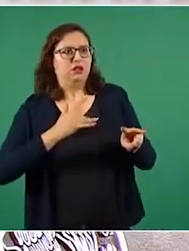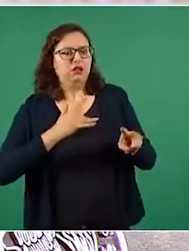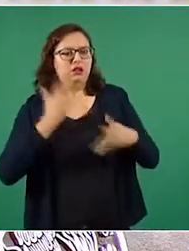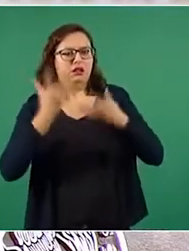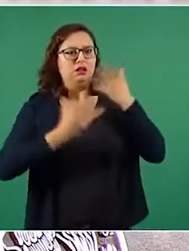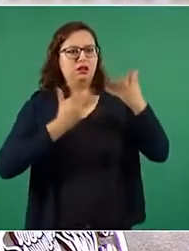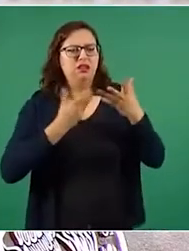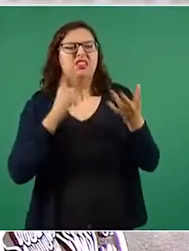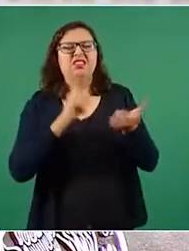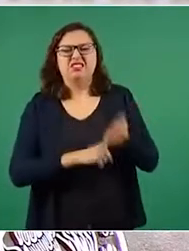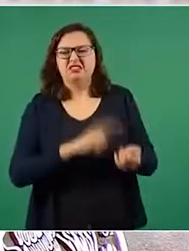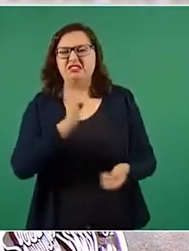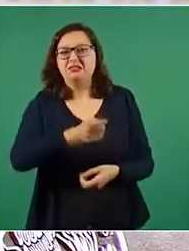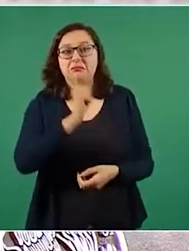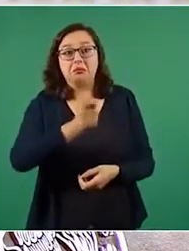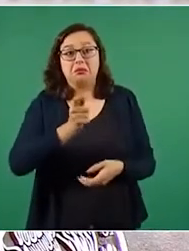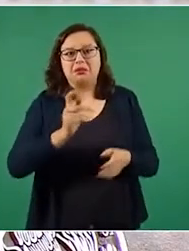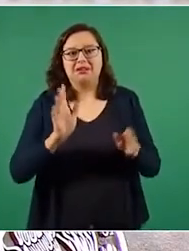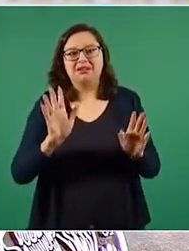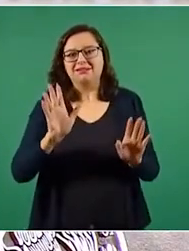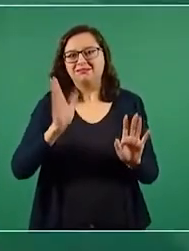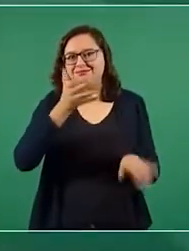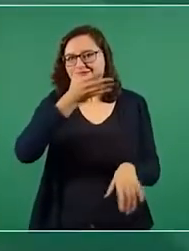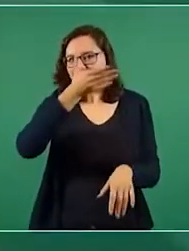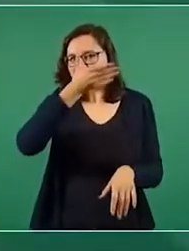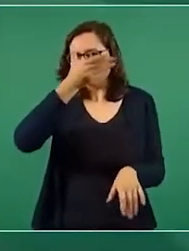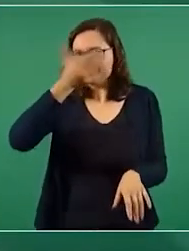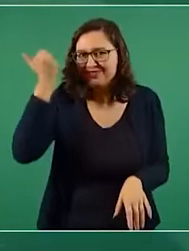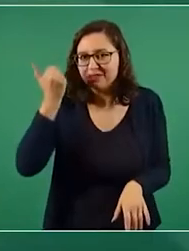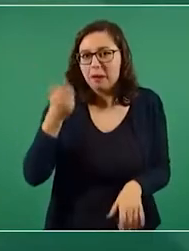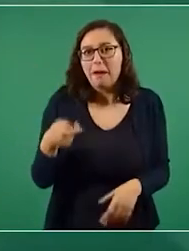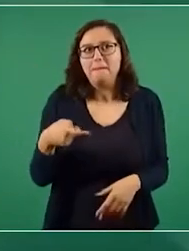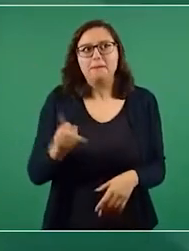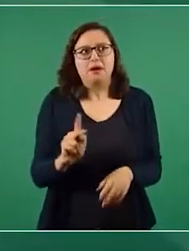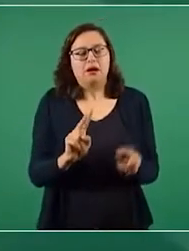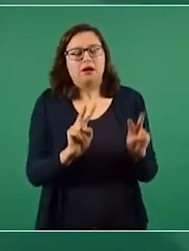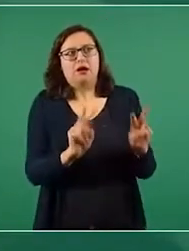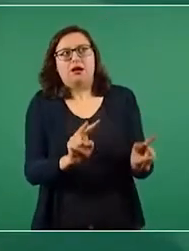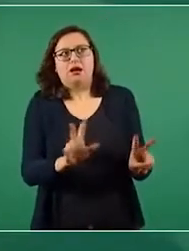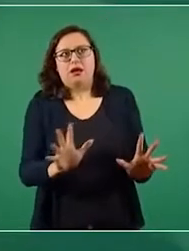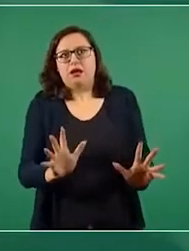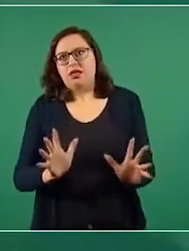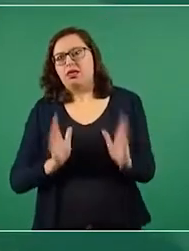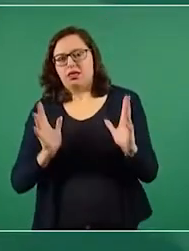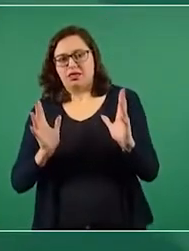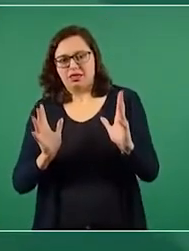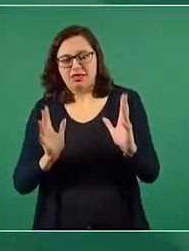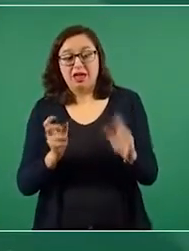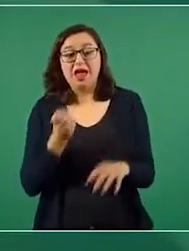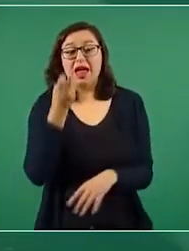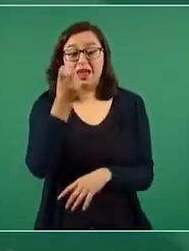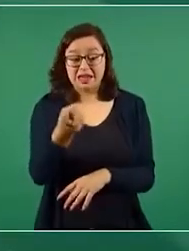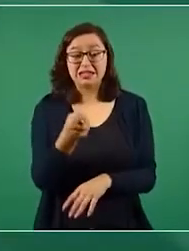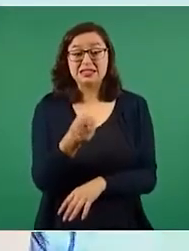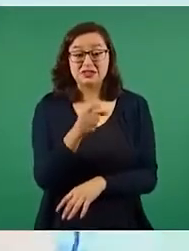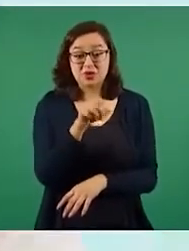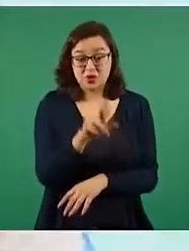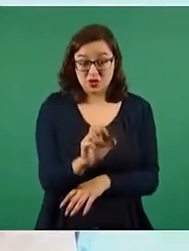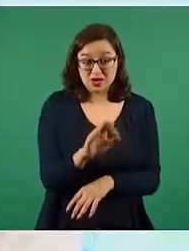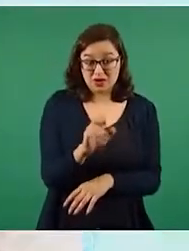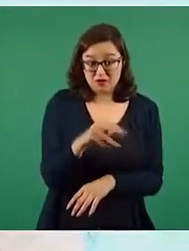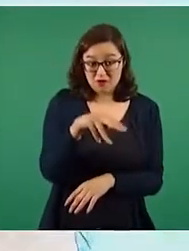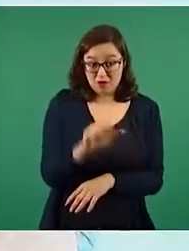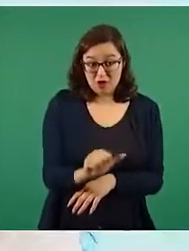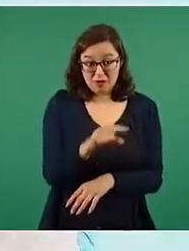el contenido de la información. Aquí Reforma quiere destacar que la Comisión Federal de Electricidad subió las tarifas de